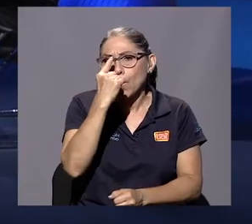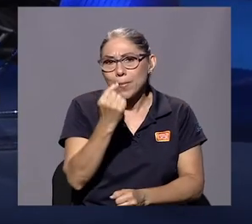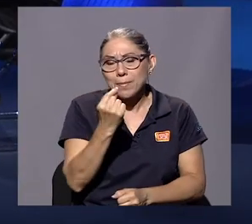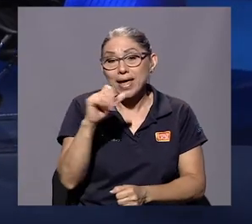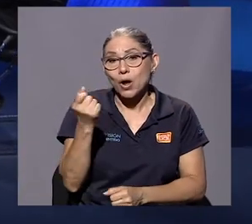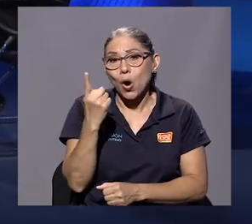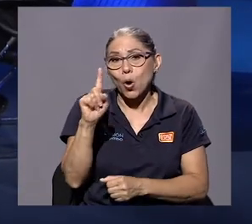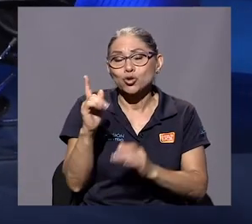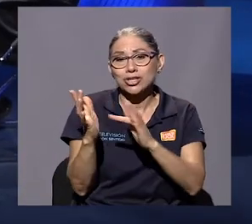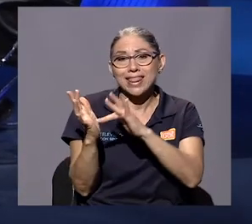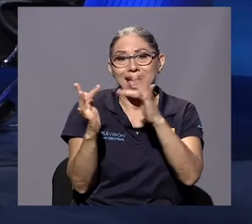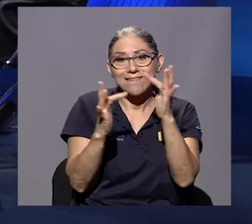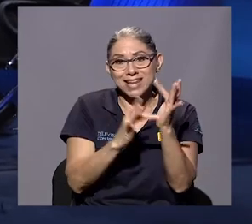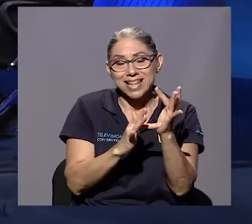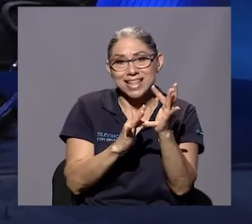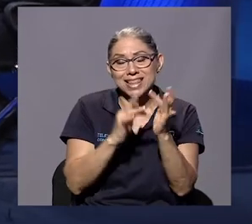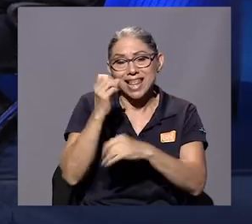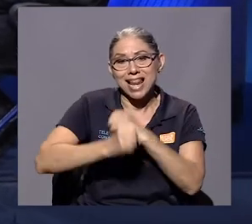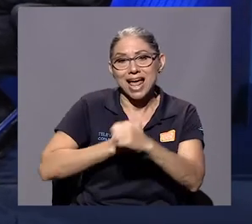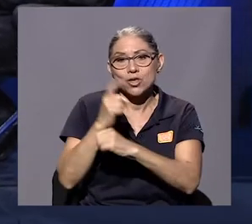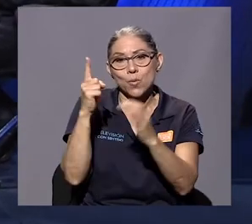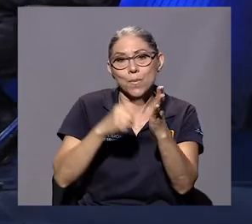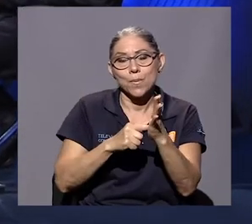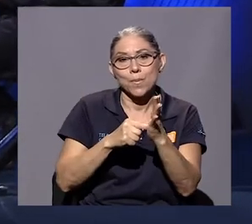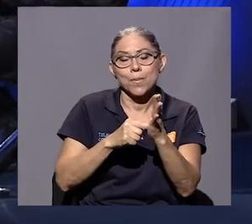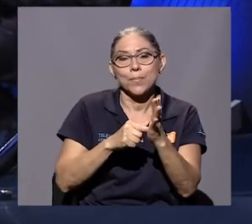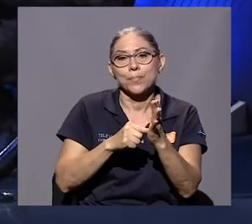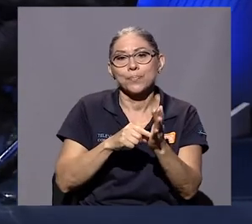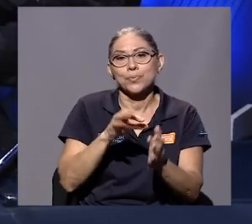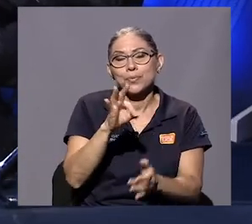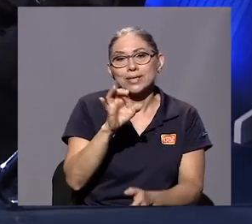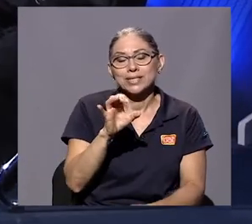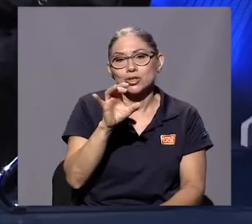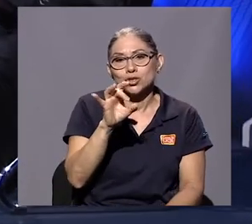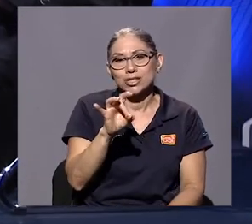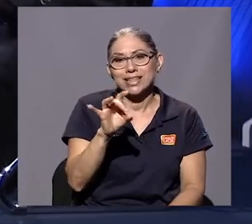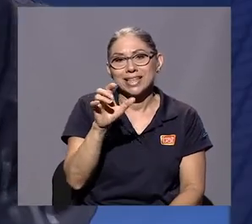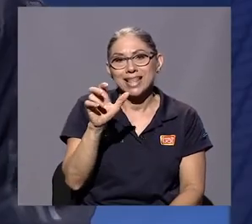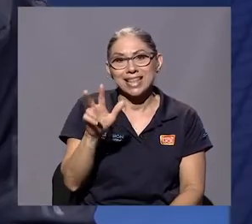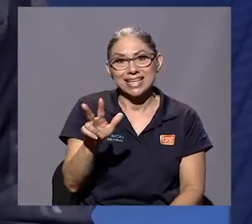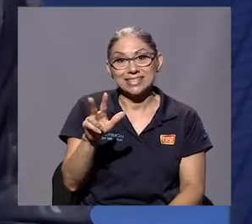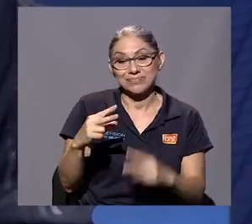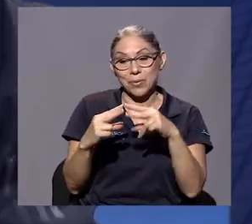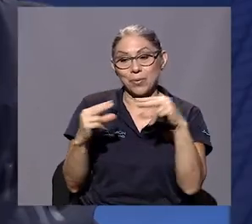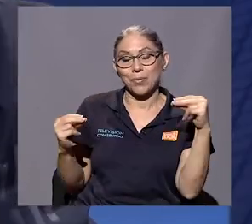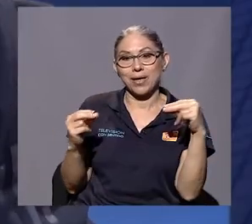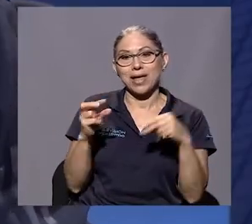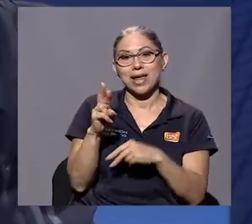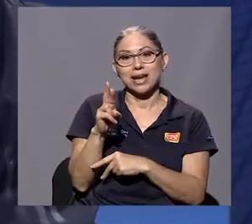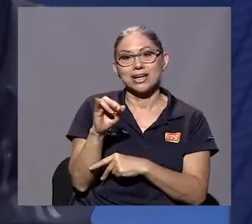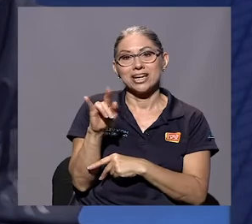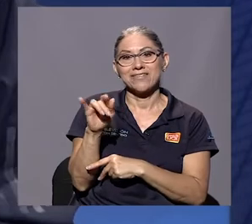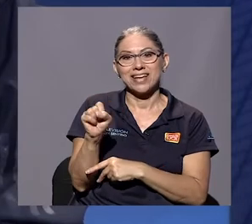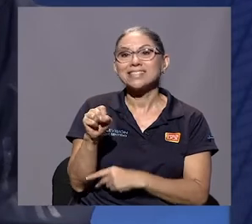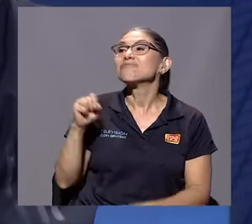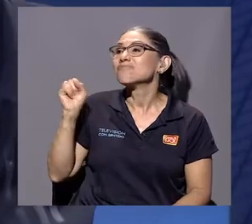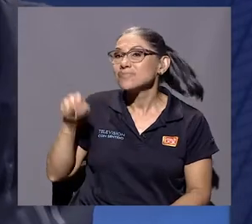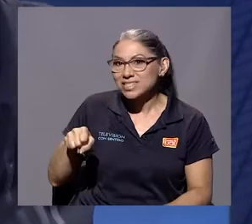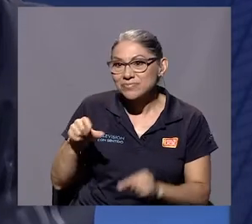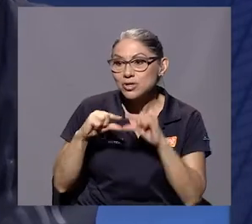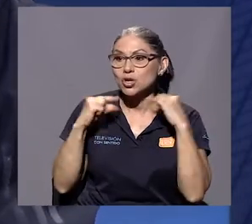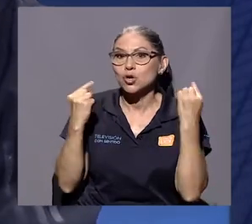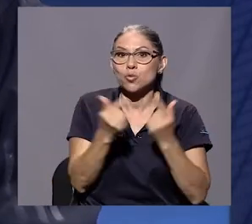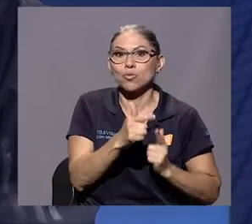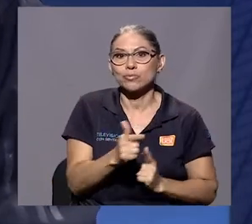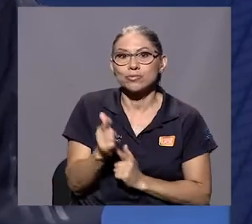Pepe, un 11 de abril del 83, en Rivas. Sí, sí. Los andinistas quisieron hacer en